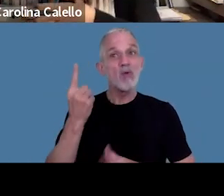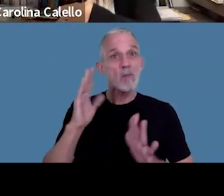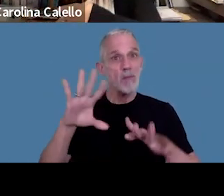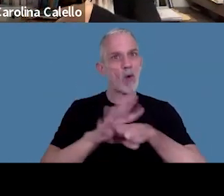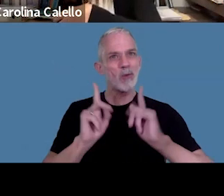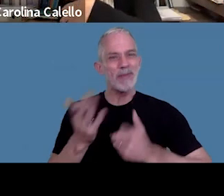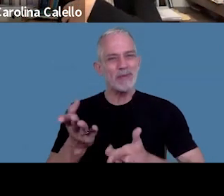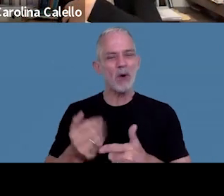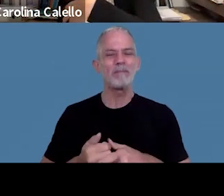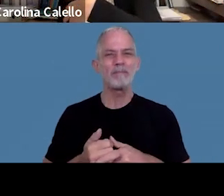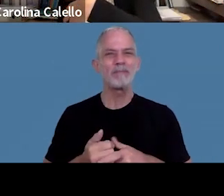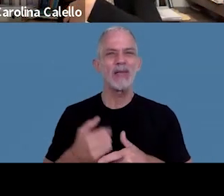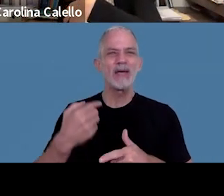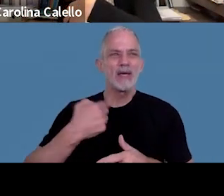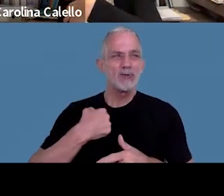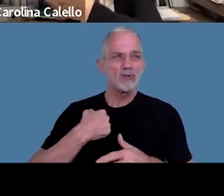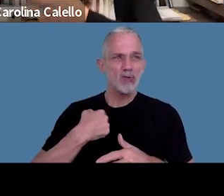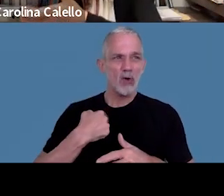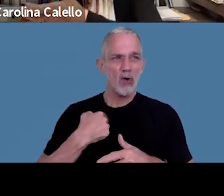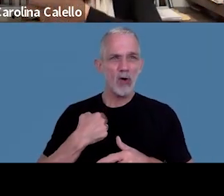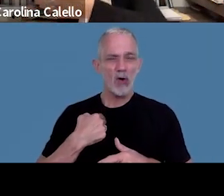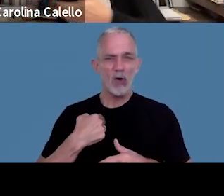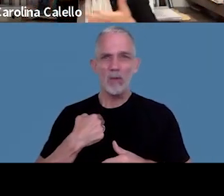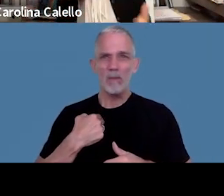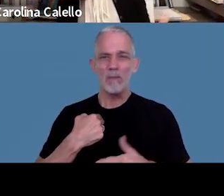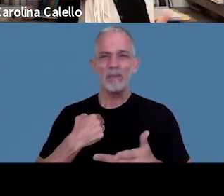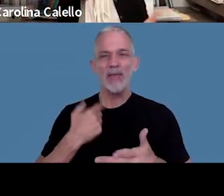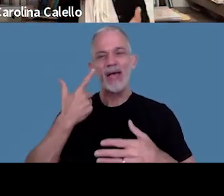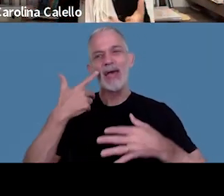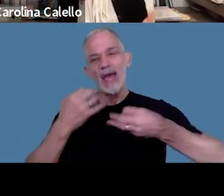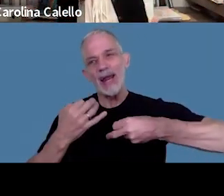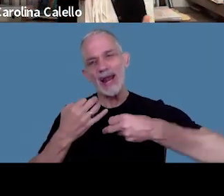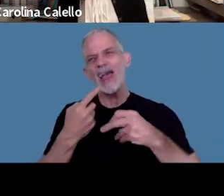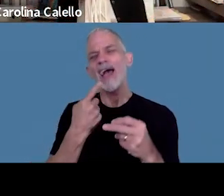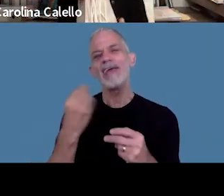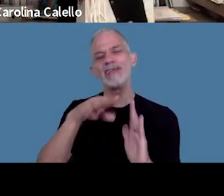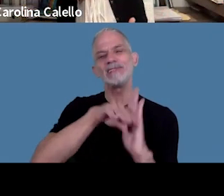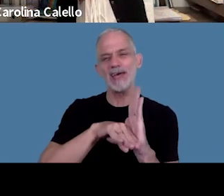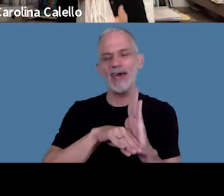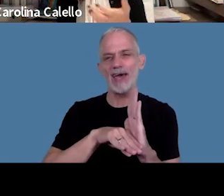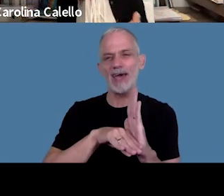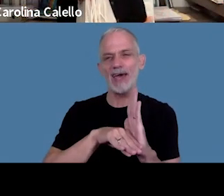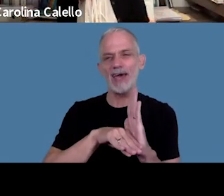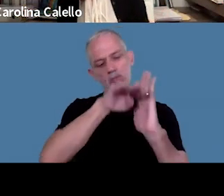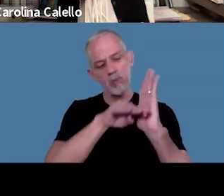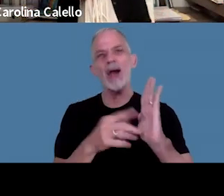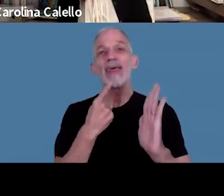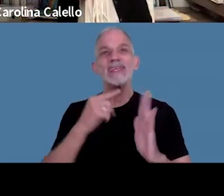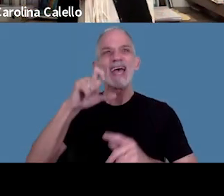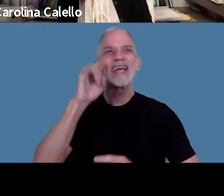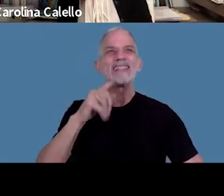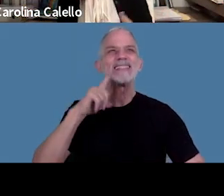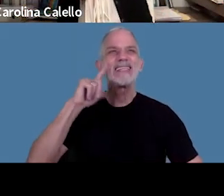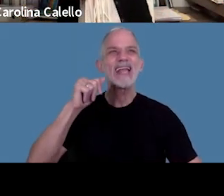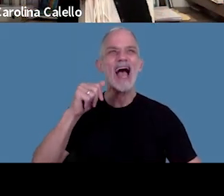esto yo en realidad ¿qué dice la norma que Cristina leía?